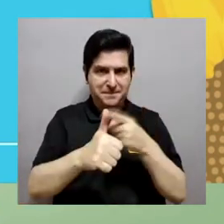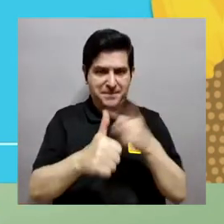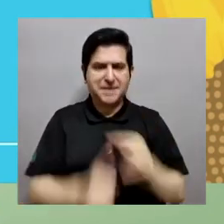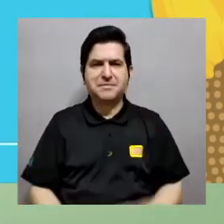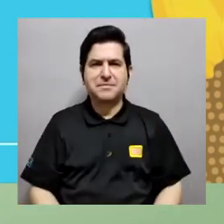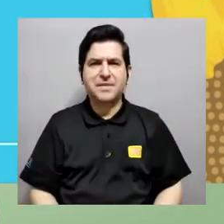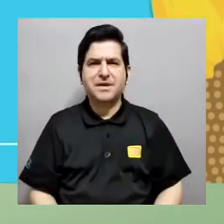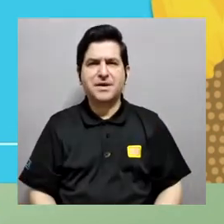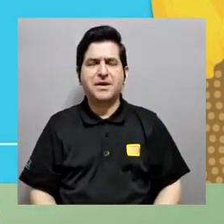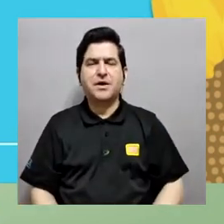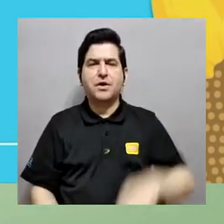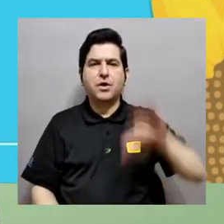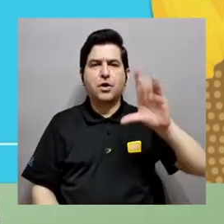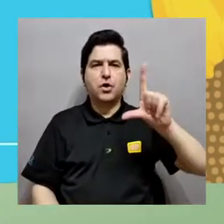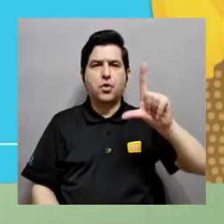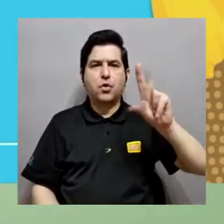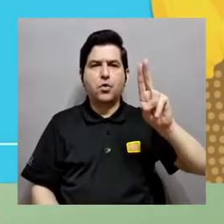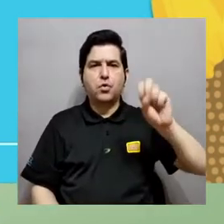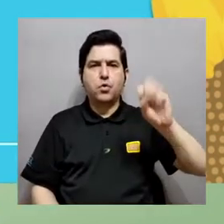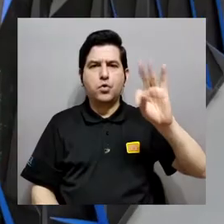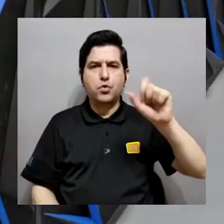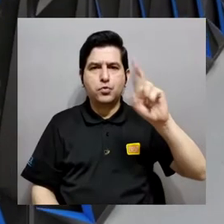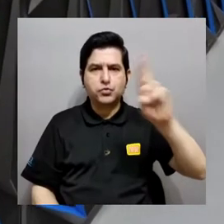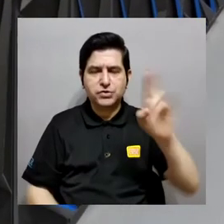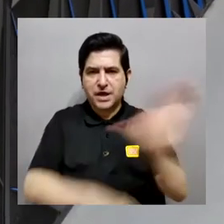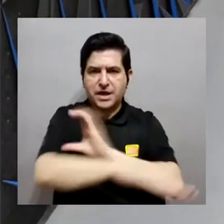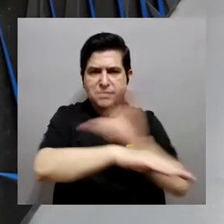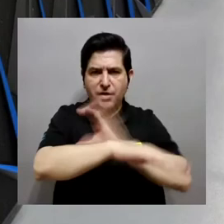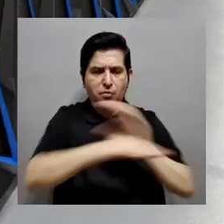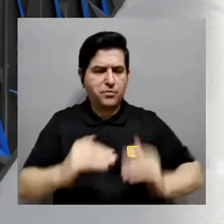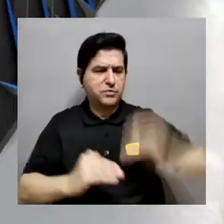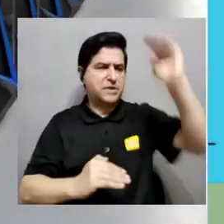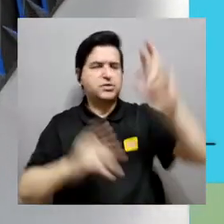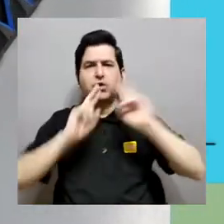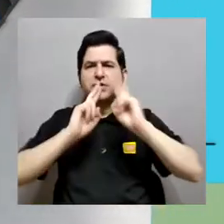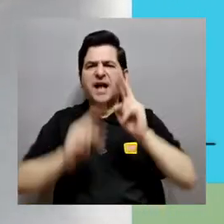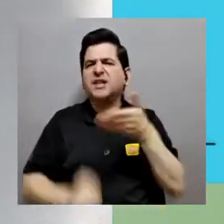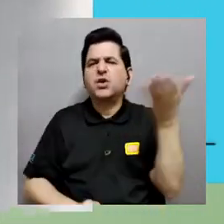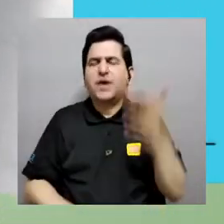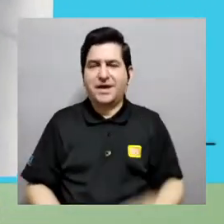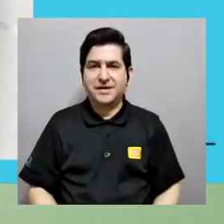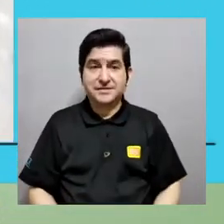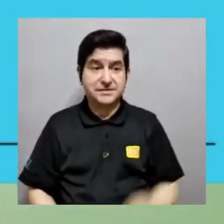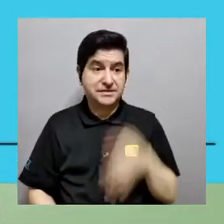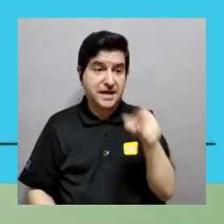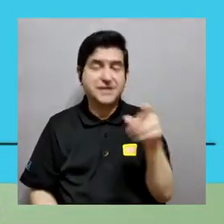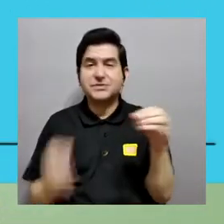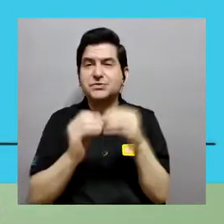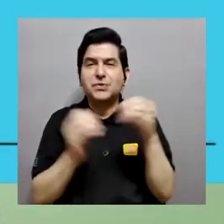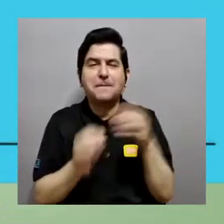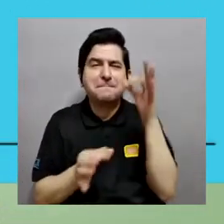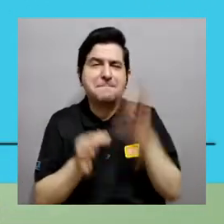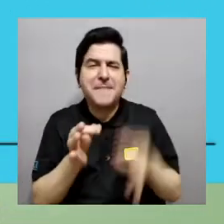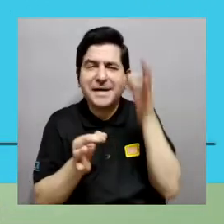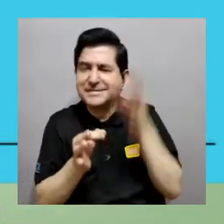investigación directamente. Bueno, primero que todo, ¿qué es un clúster de computación de alto rendimiento? ¿Para qué me sirve? Este,